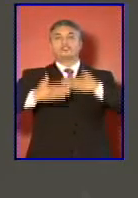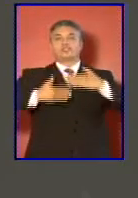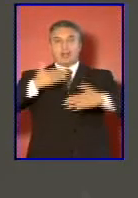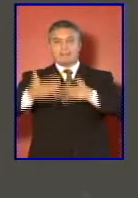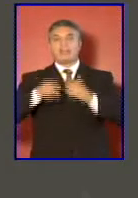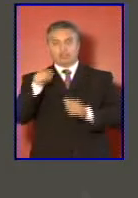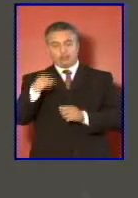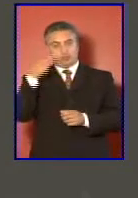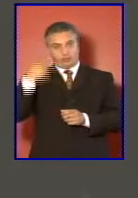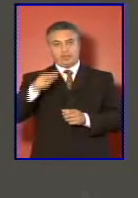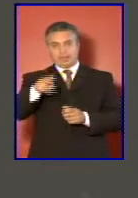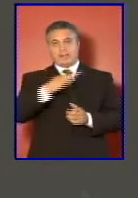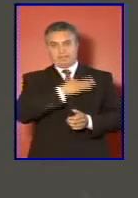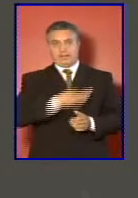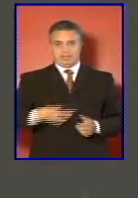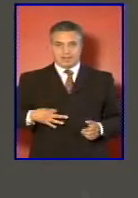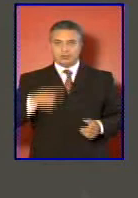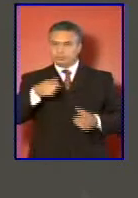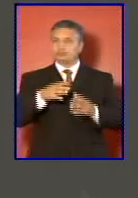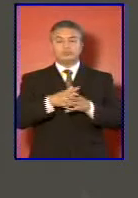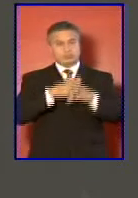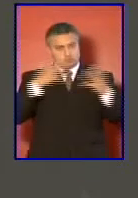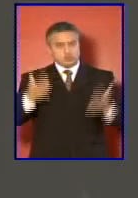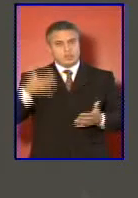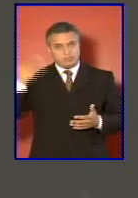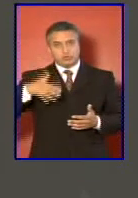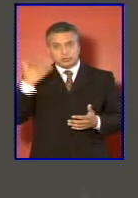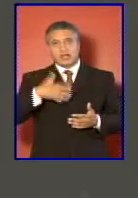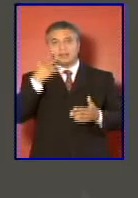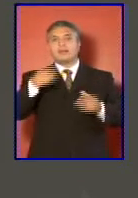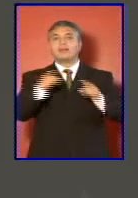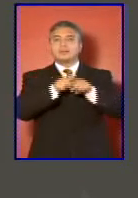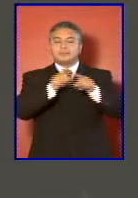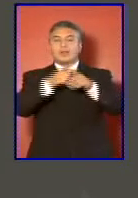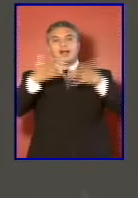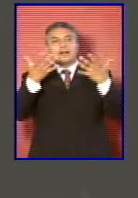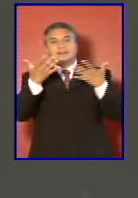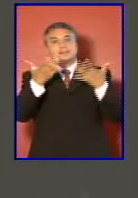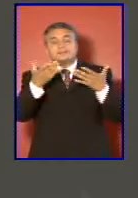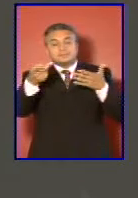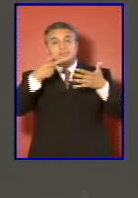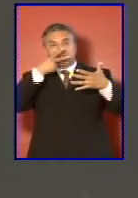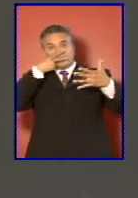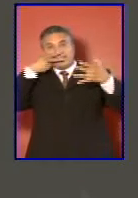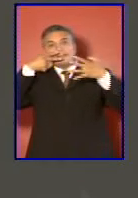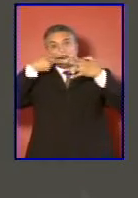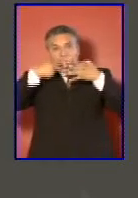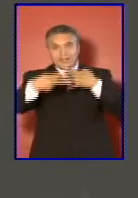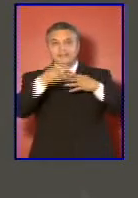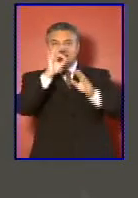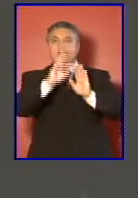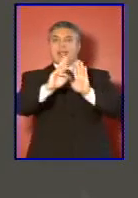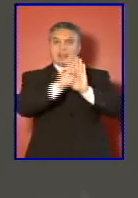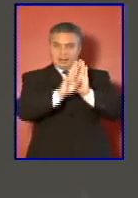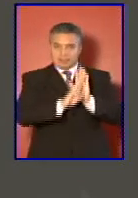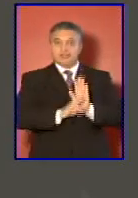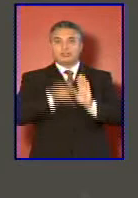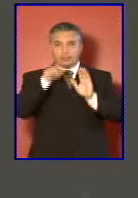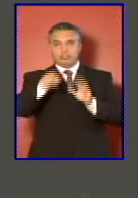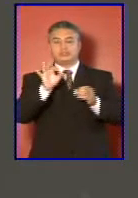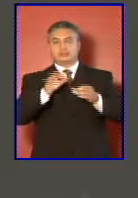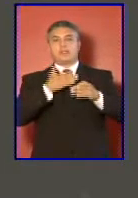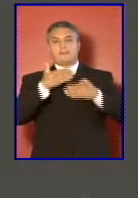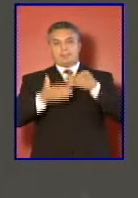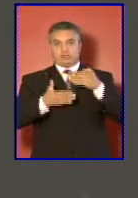reglamento de proveedores del Ministerio que es muy importante para transparencia y para reglamentar dicho proceso